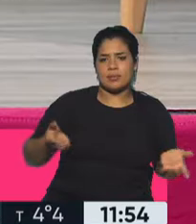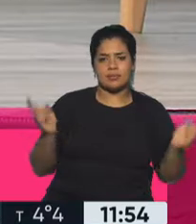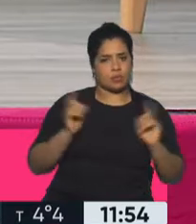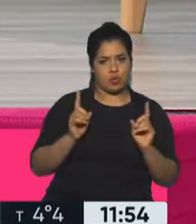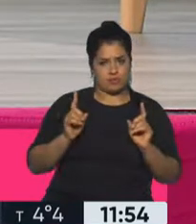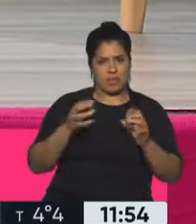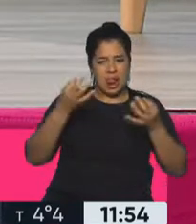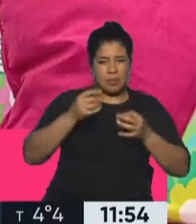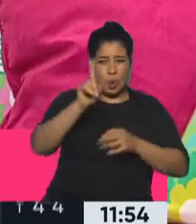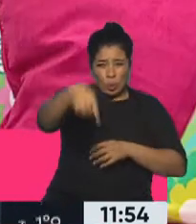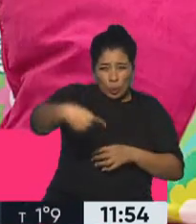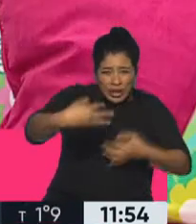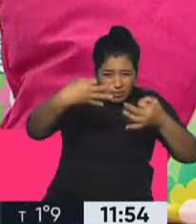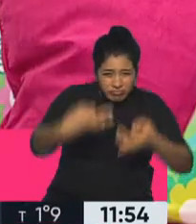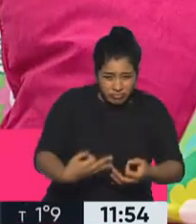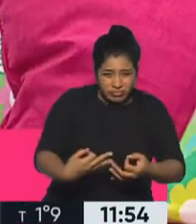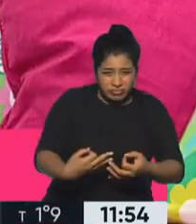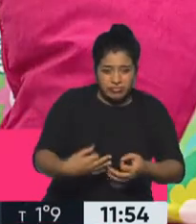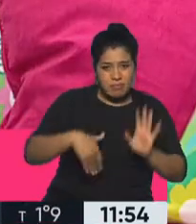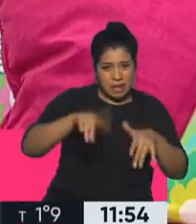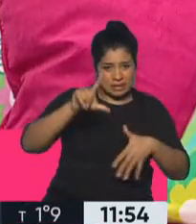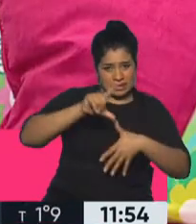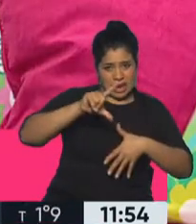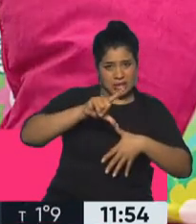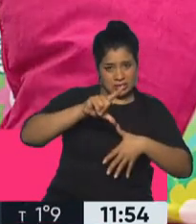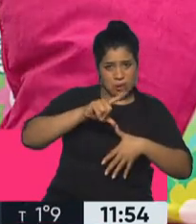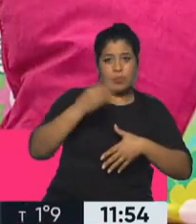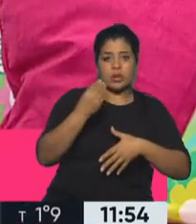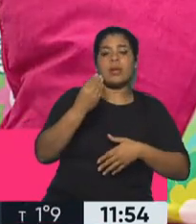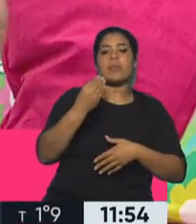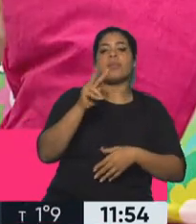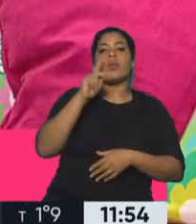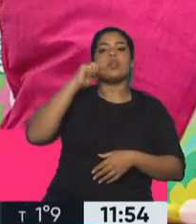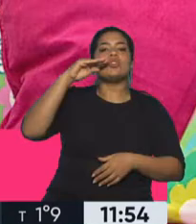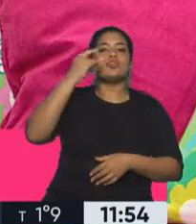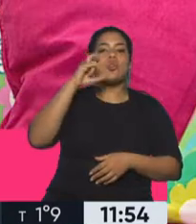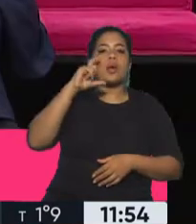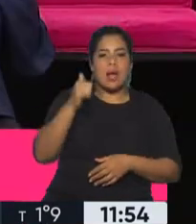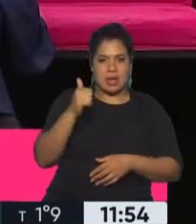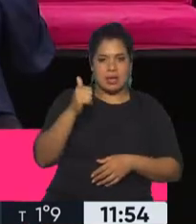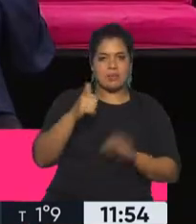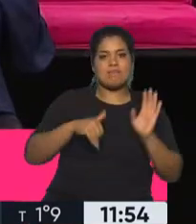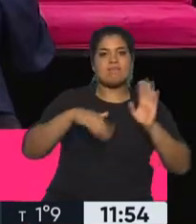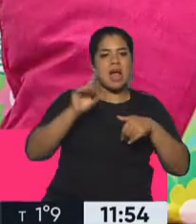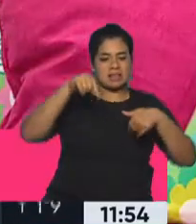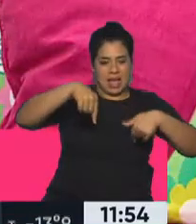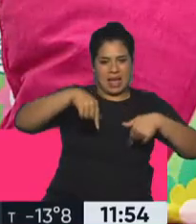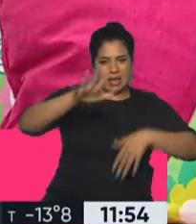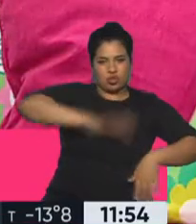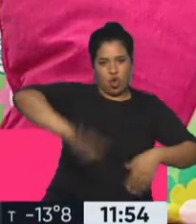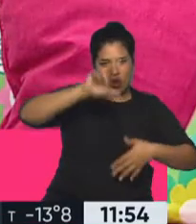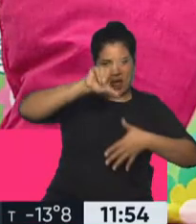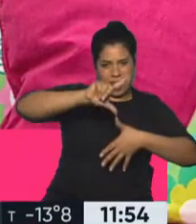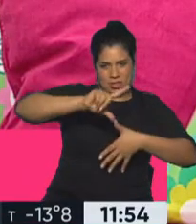originalmente era una endemia latinoamericana porque las vinchucas eran la mayor vía de transmisión y estaban localizadas en esta zona,